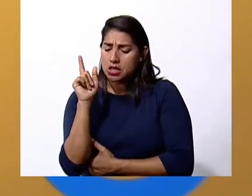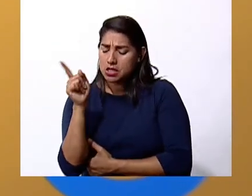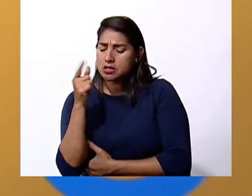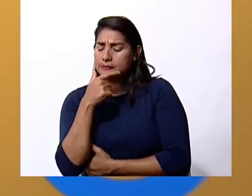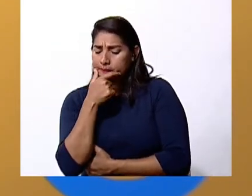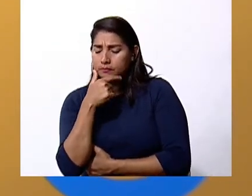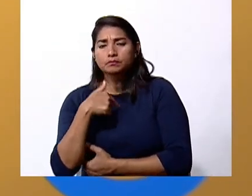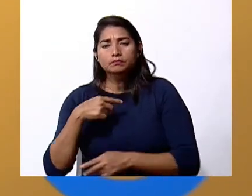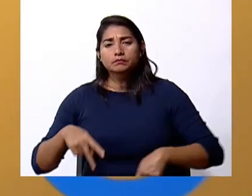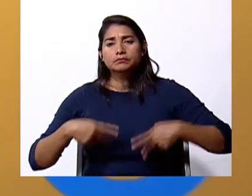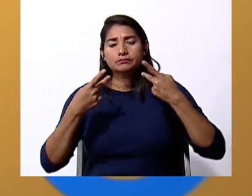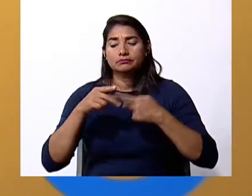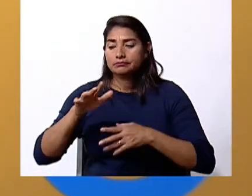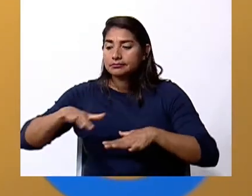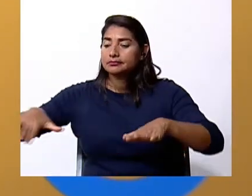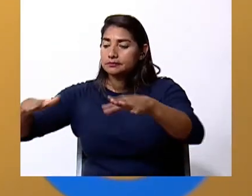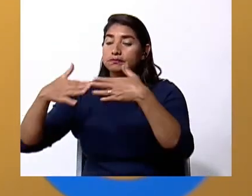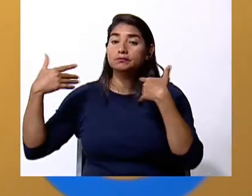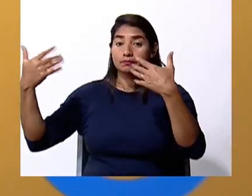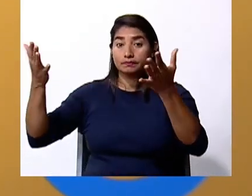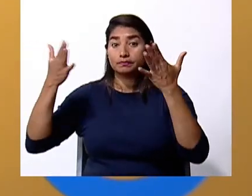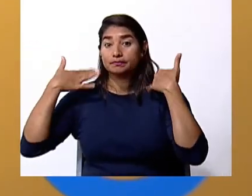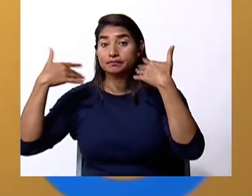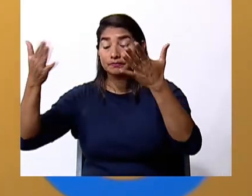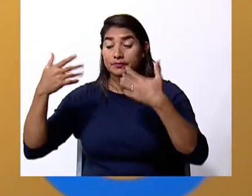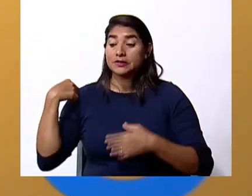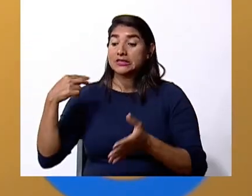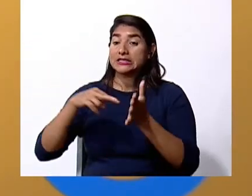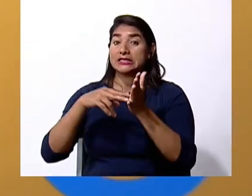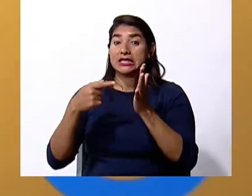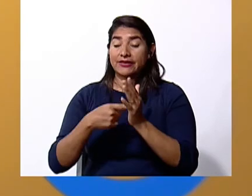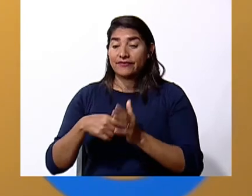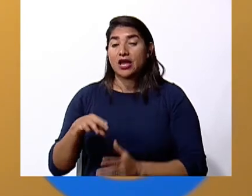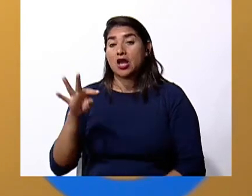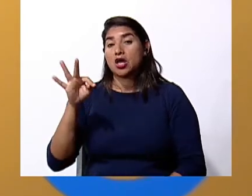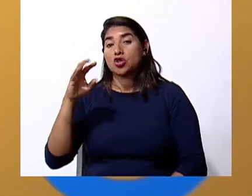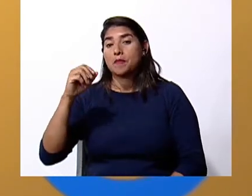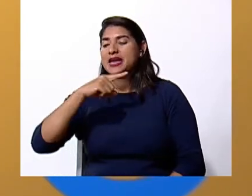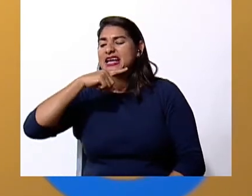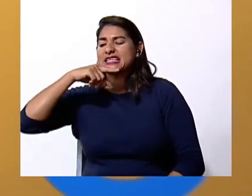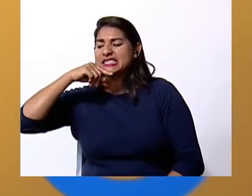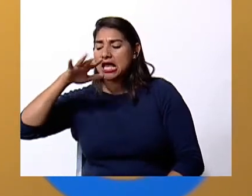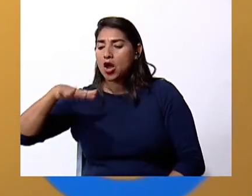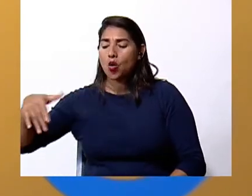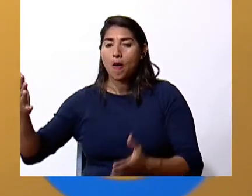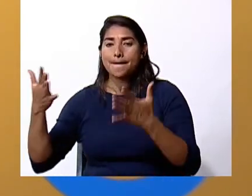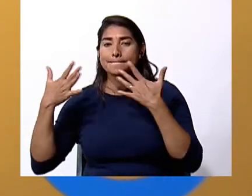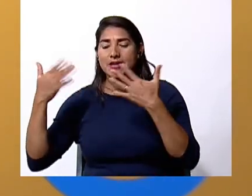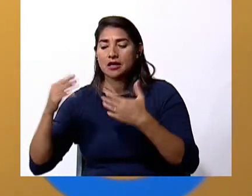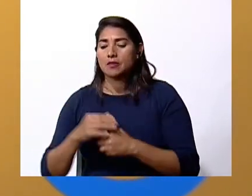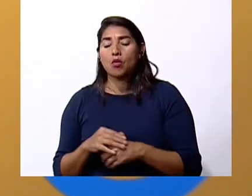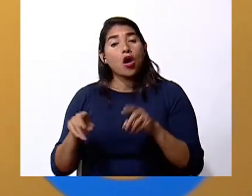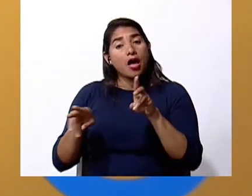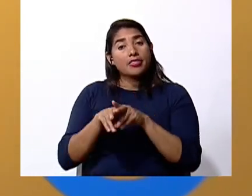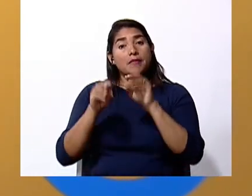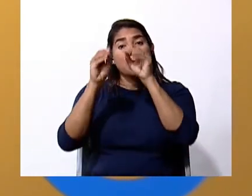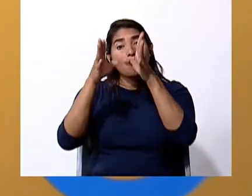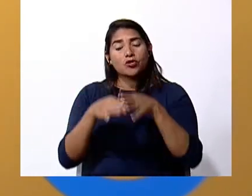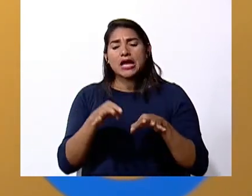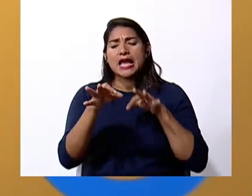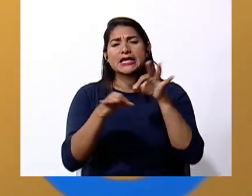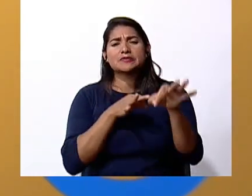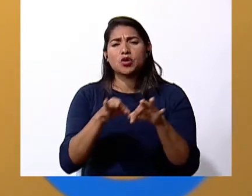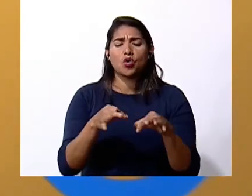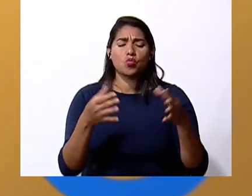entonces yo vivo donde hace mucho calor quiere decir que este es tropical seco la profe dijo que el tropical